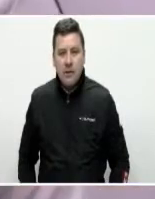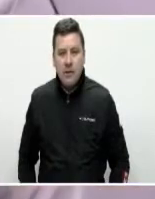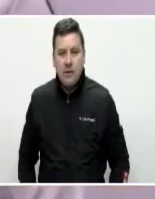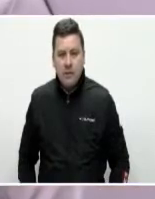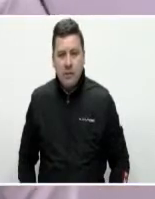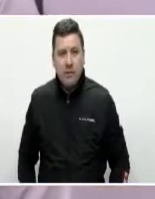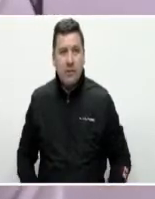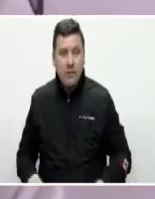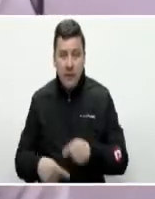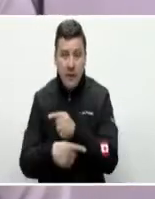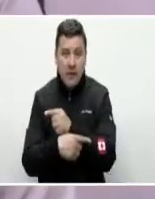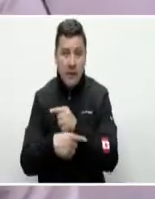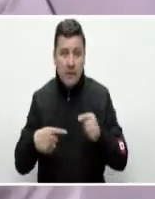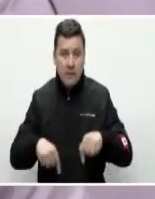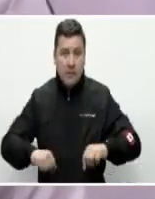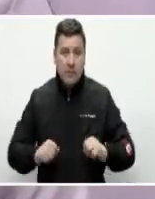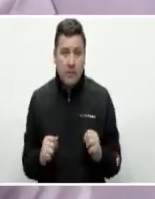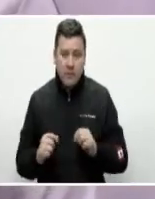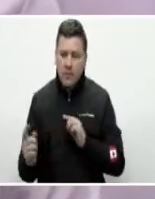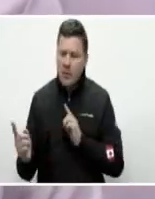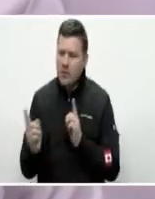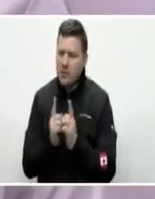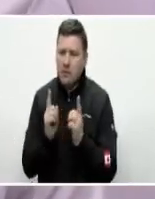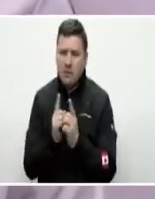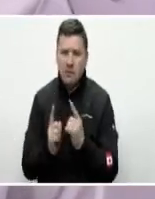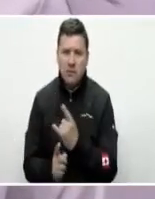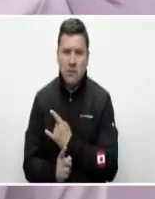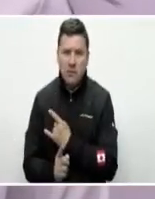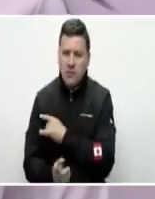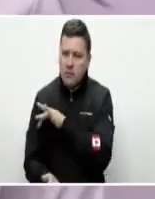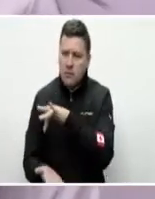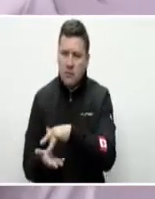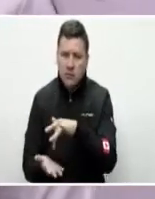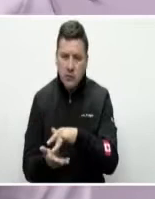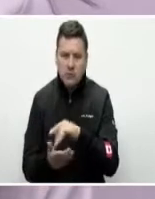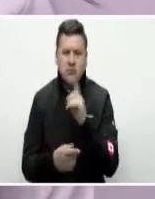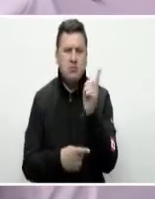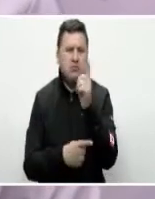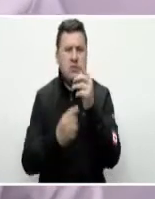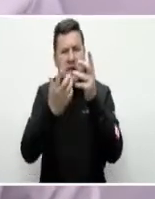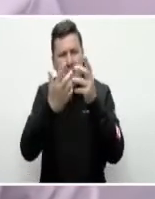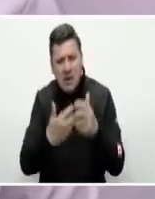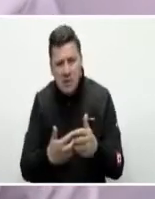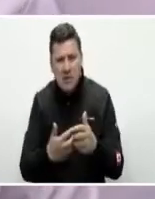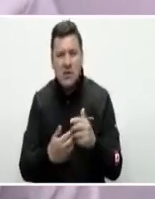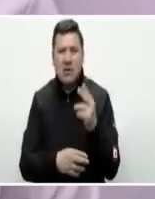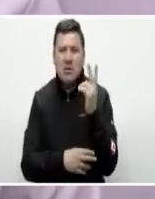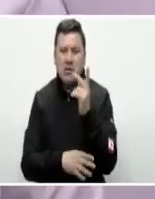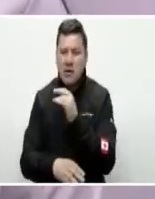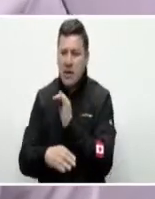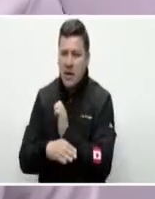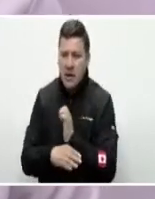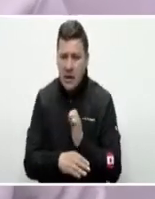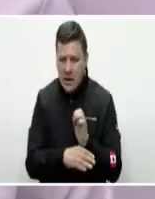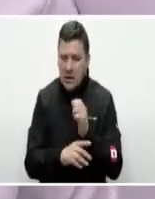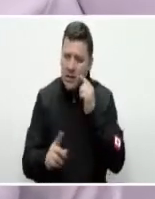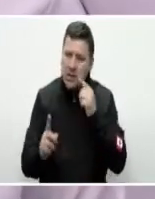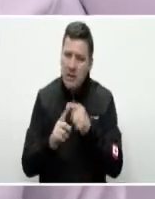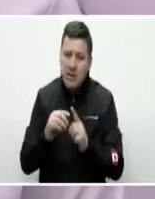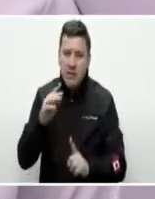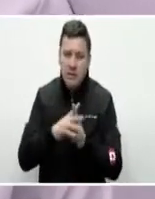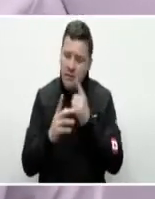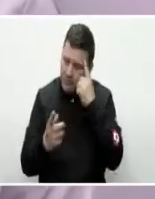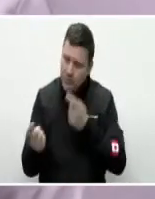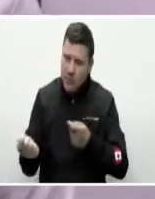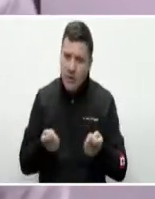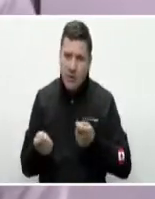Esta semana se realizó en Bogotá un encuentro académico con la participación de gremios empresarios y voceros de la entidad con el fin de generar